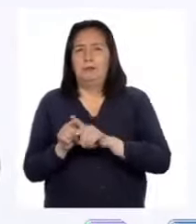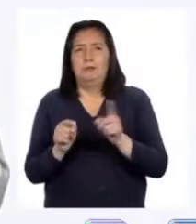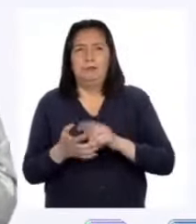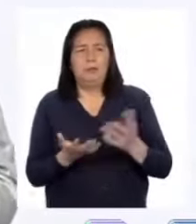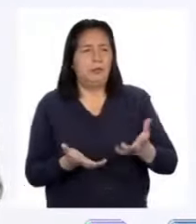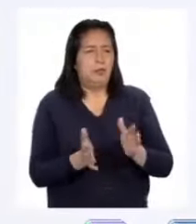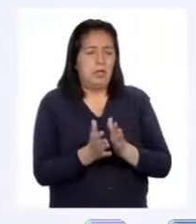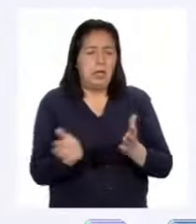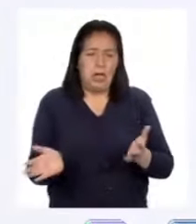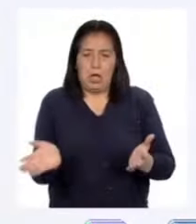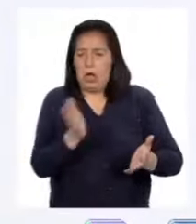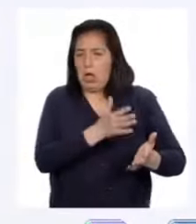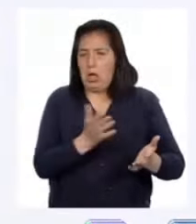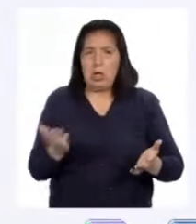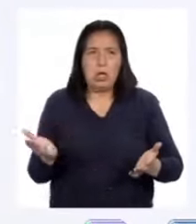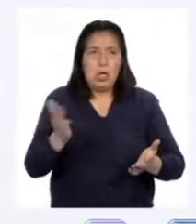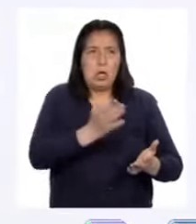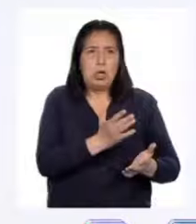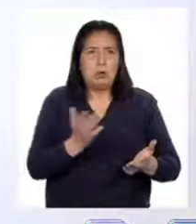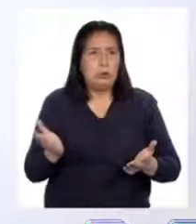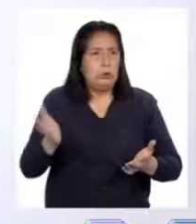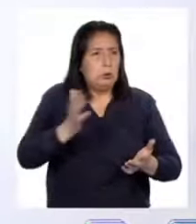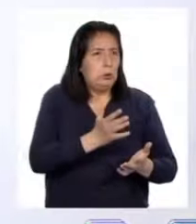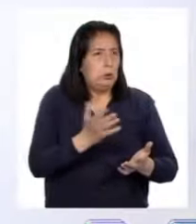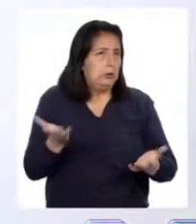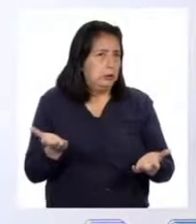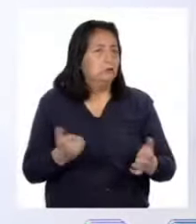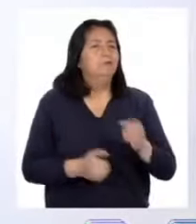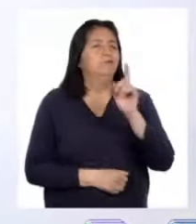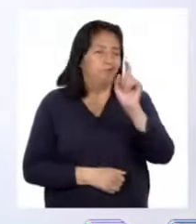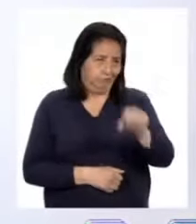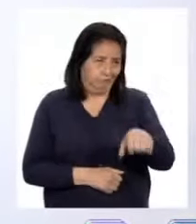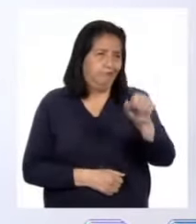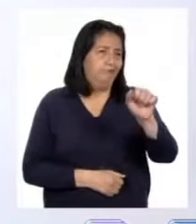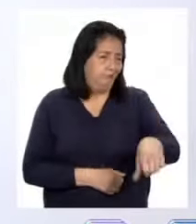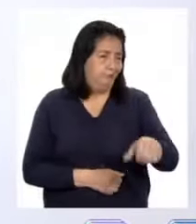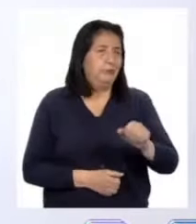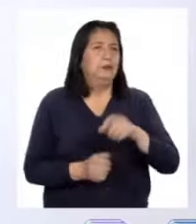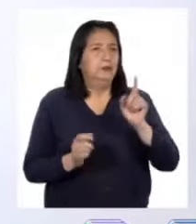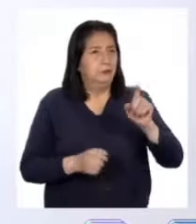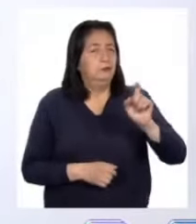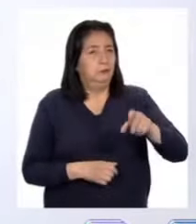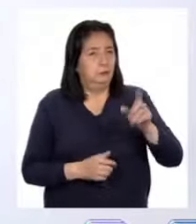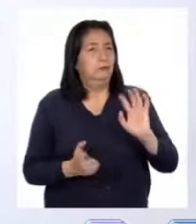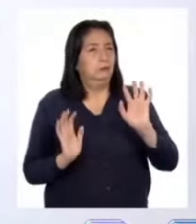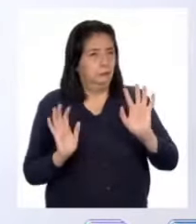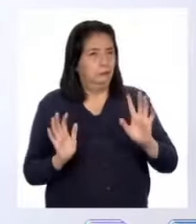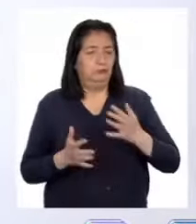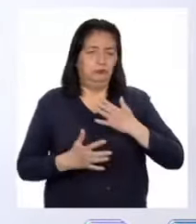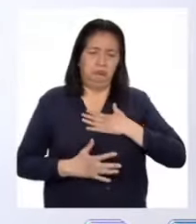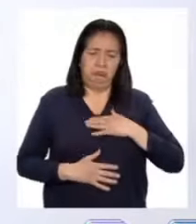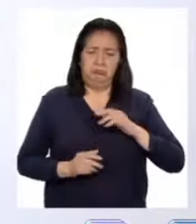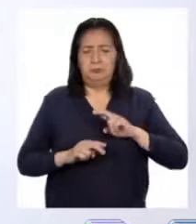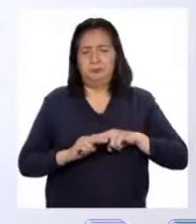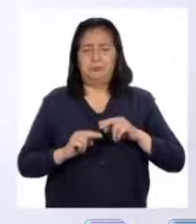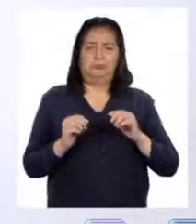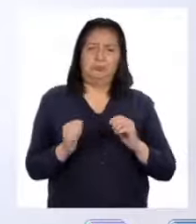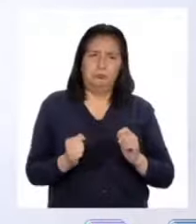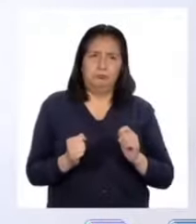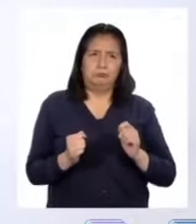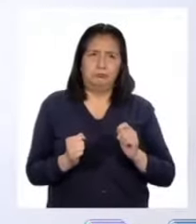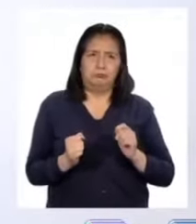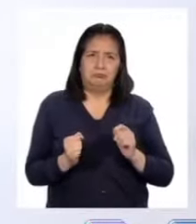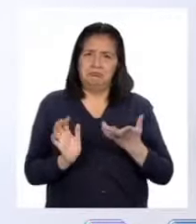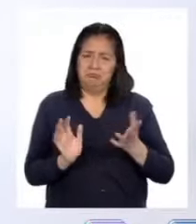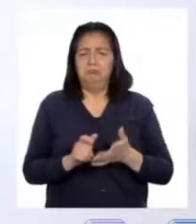pasar las hojas en el cuaderno o en el libro de trabajo. Claro, sería necesario estar cómodos para realizar las